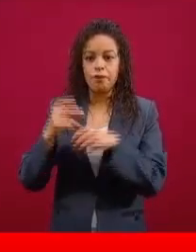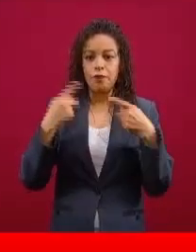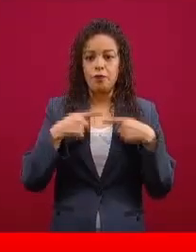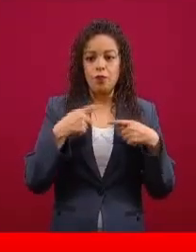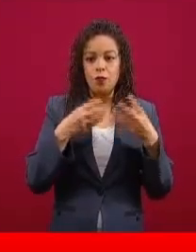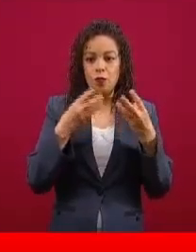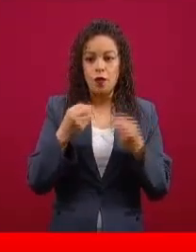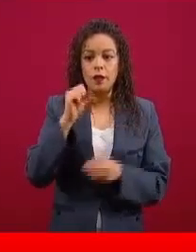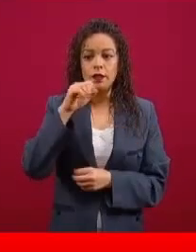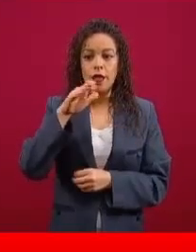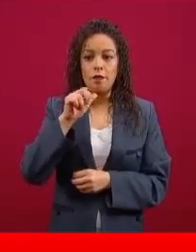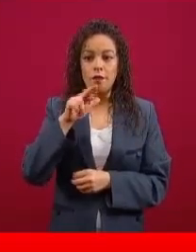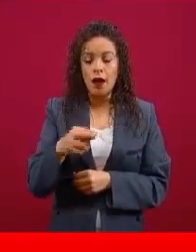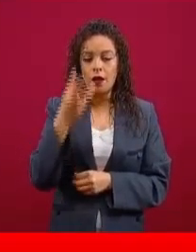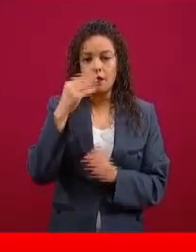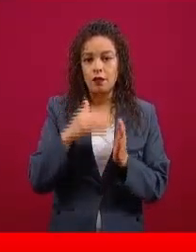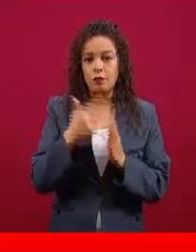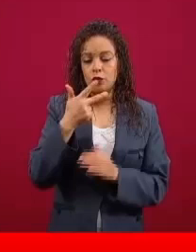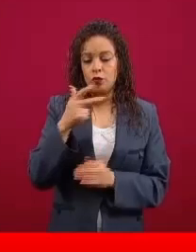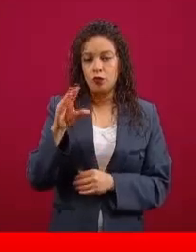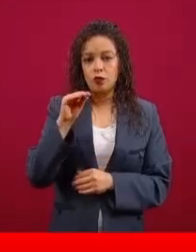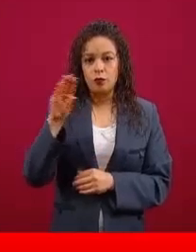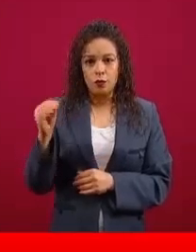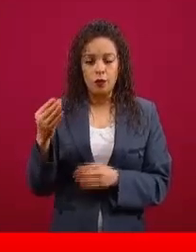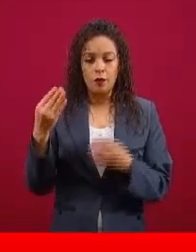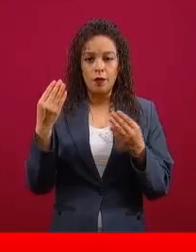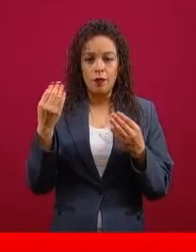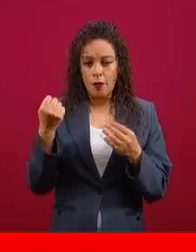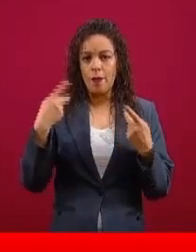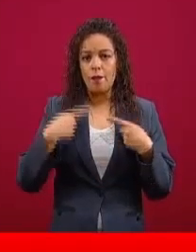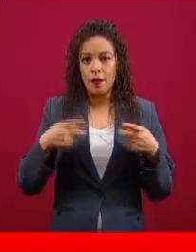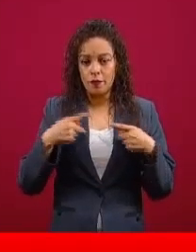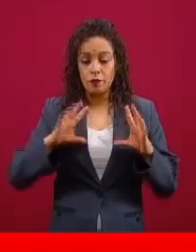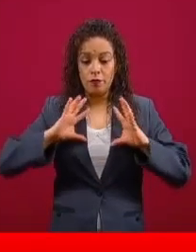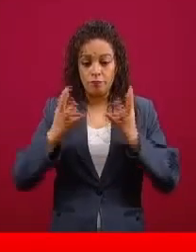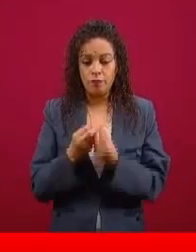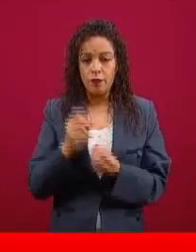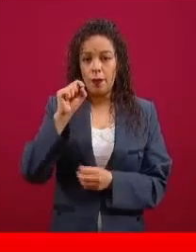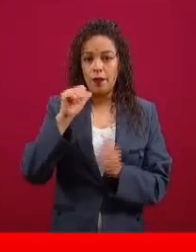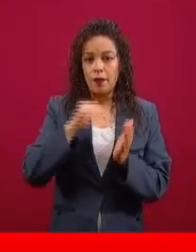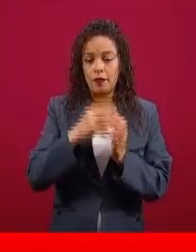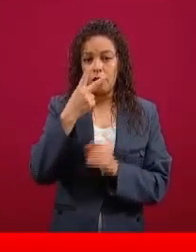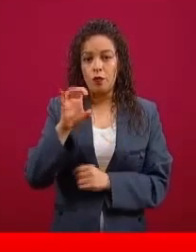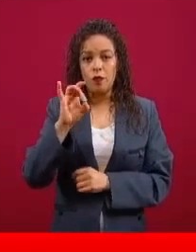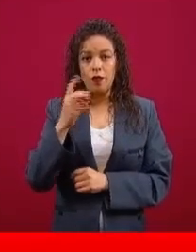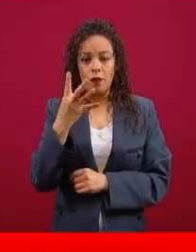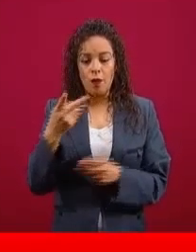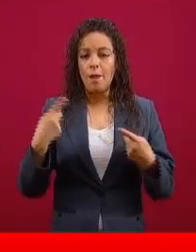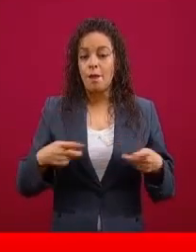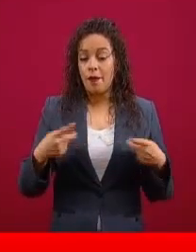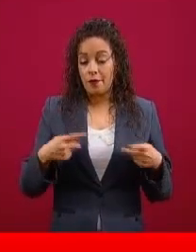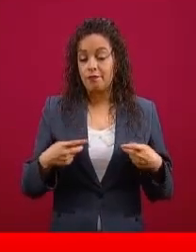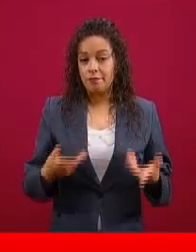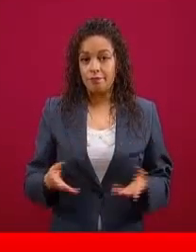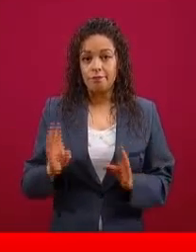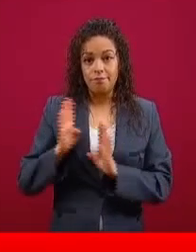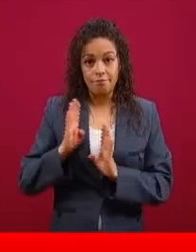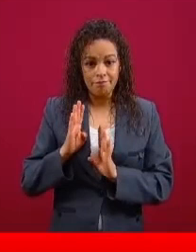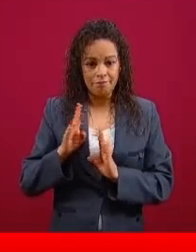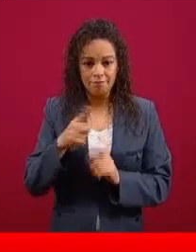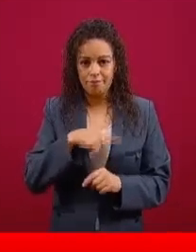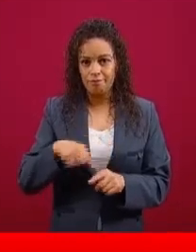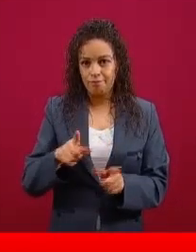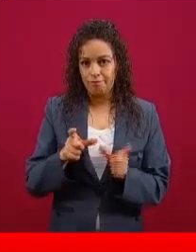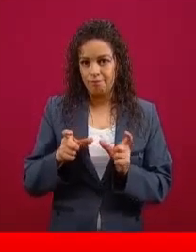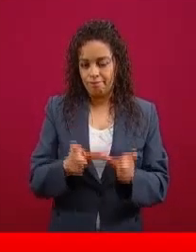Semar 3 mil 899 hombres, haciendo un total de 26 mil 234. También este personal se